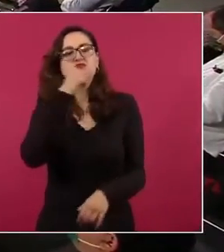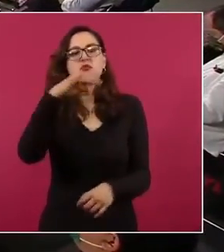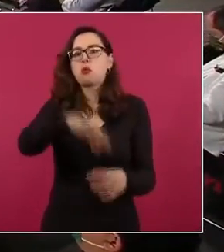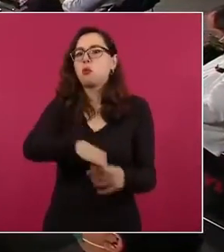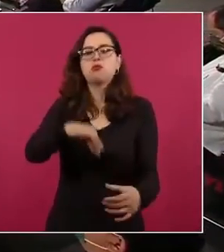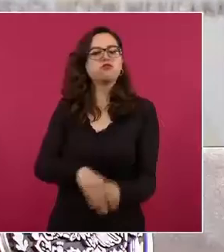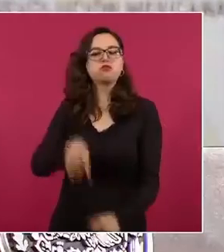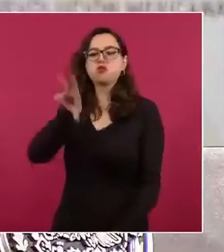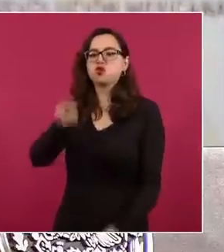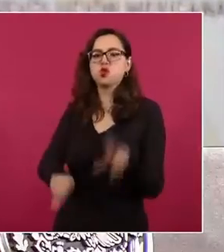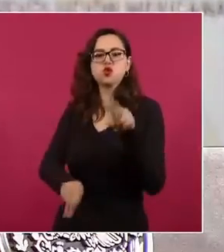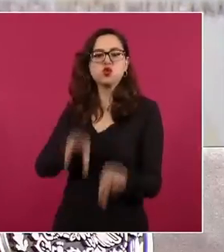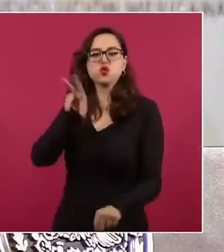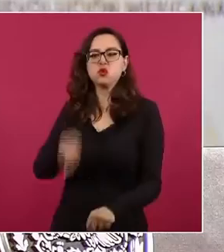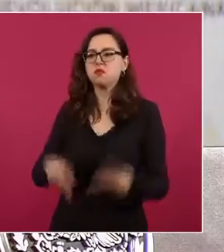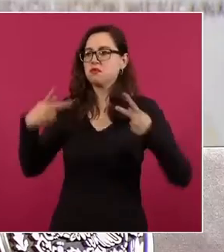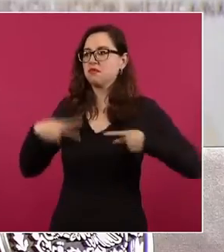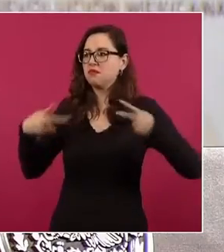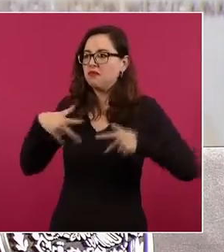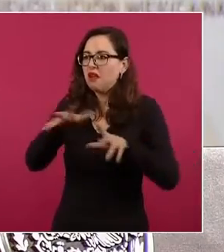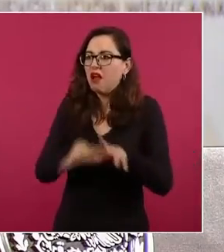No le tienen amor al pueblo.